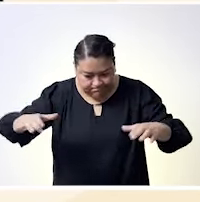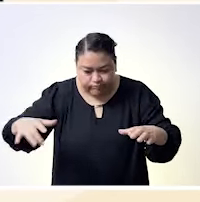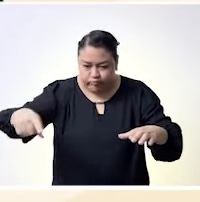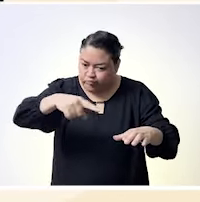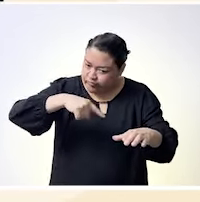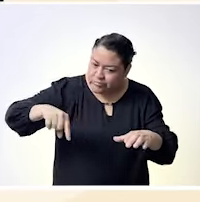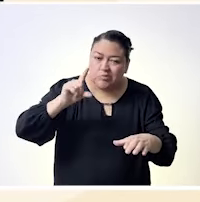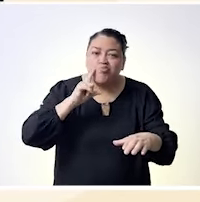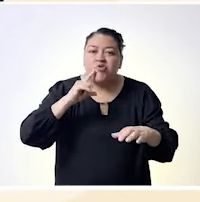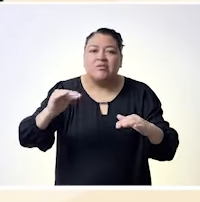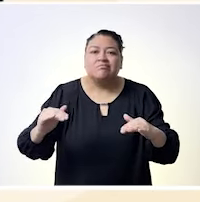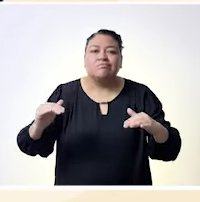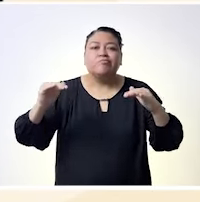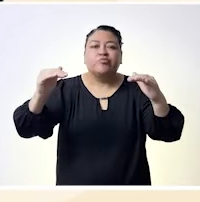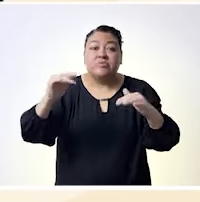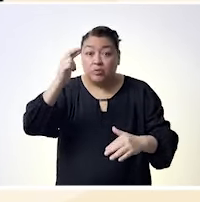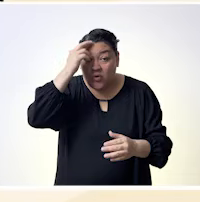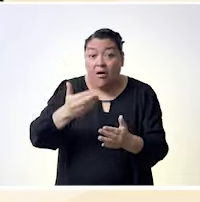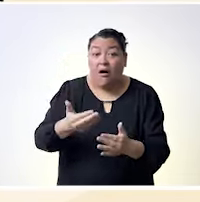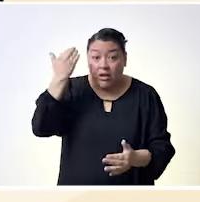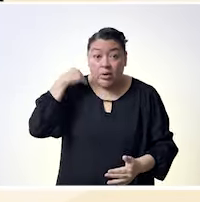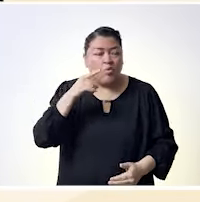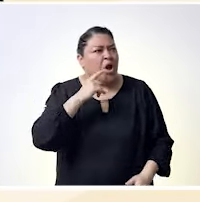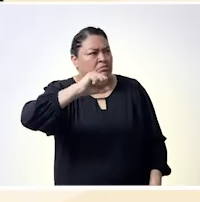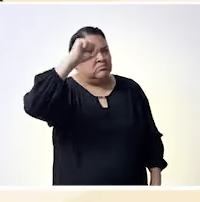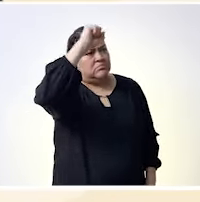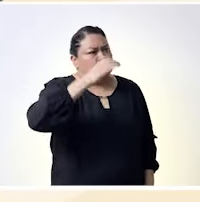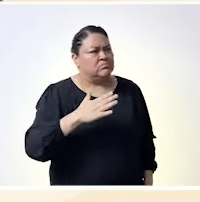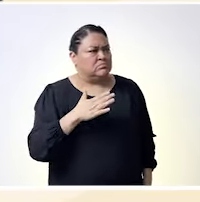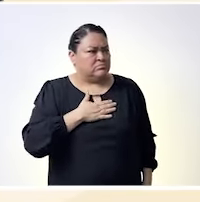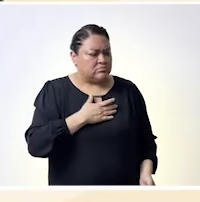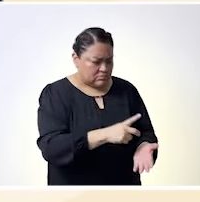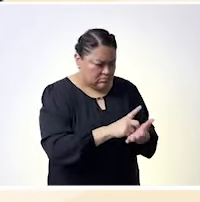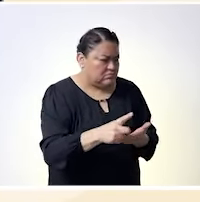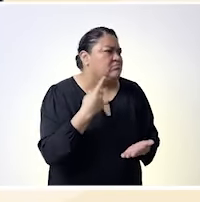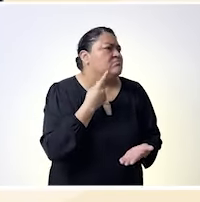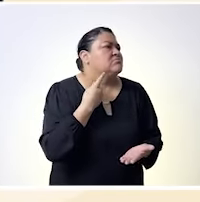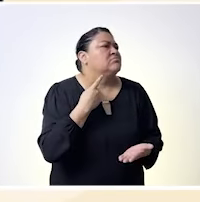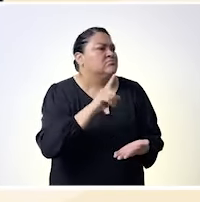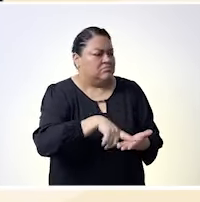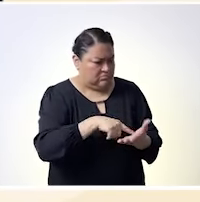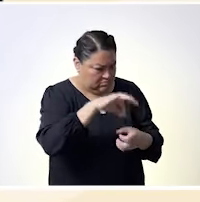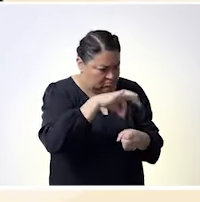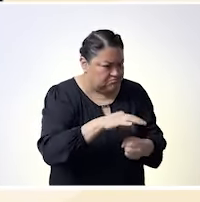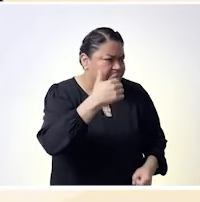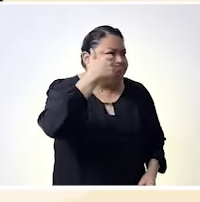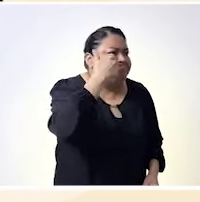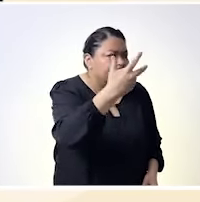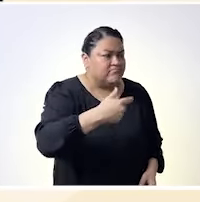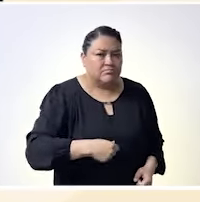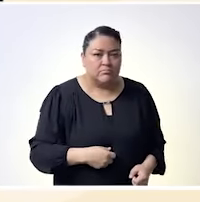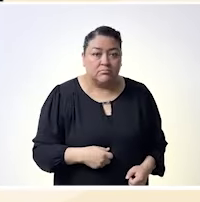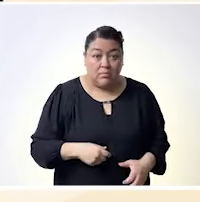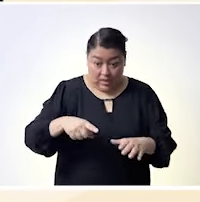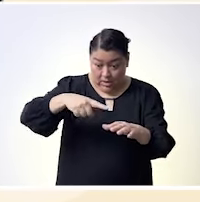cierta que lo vamos a lograr hemos tenido muchísimos avances ya hemos logrado paridad